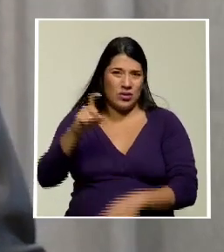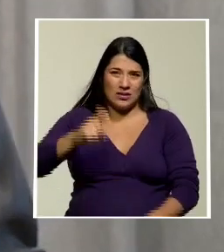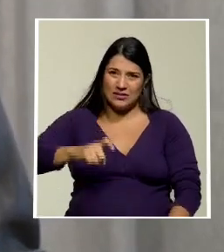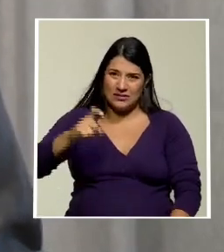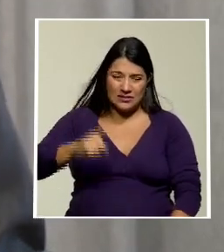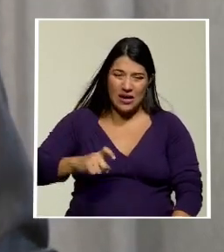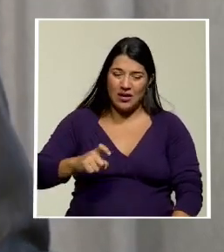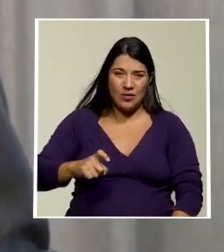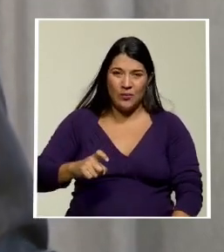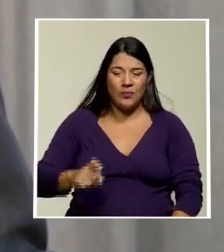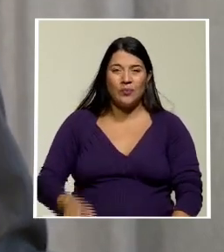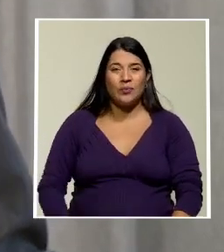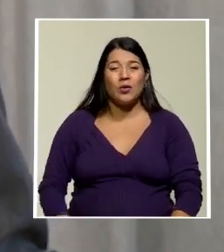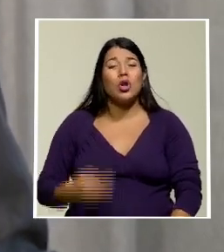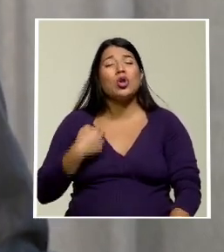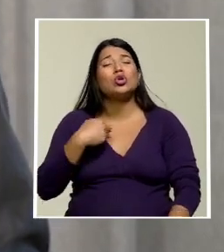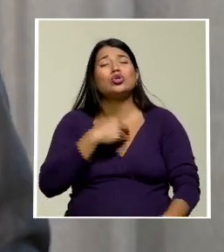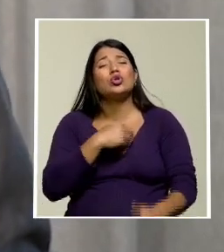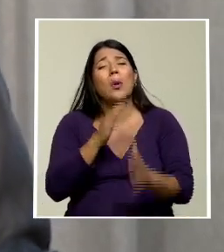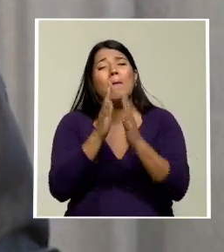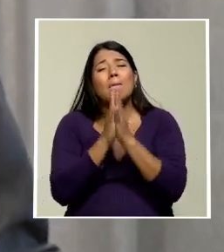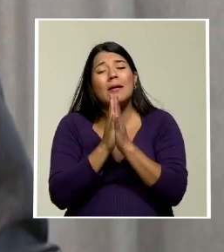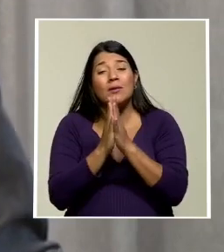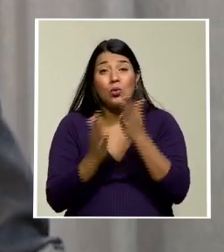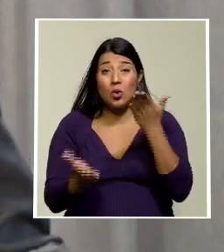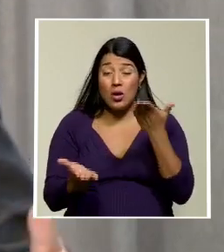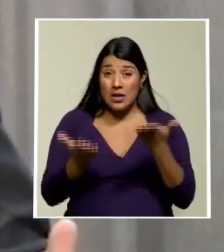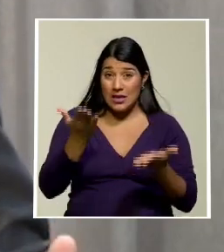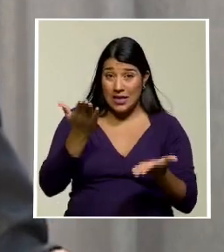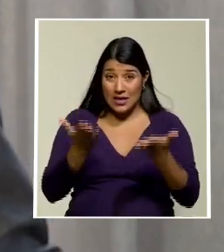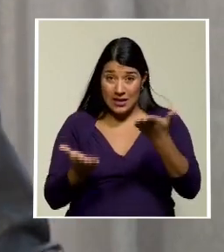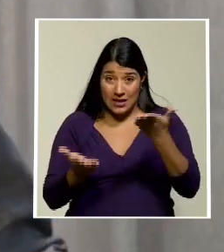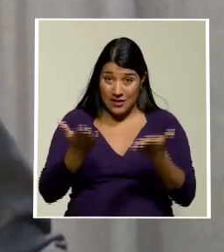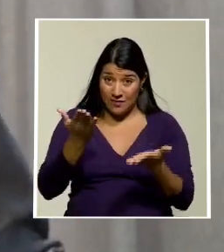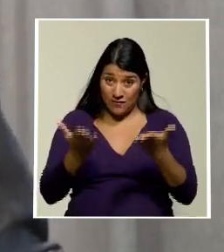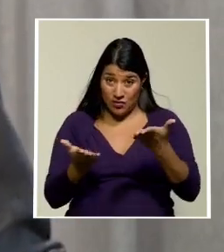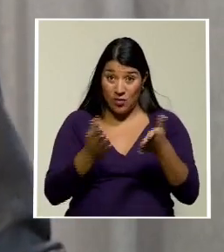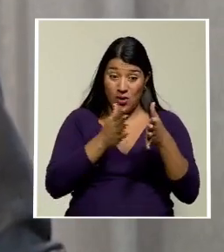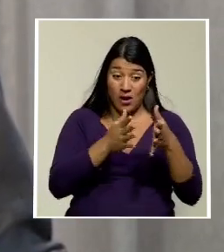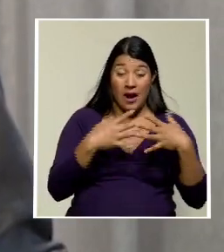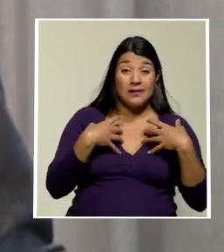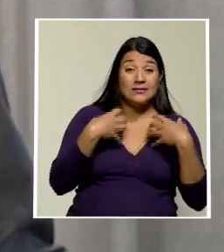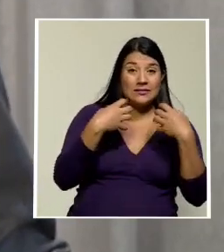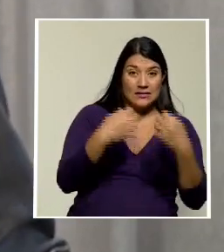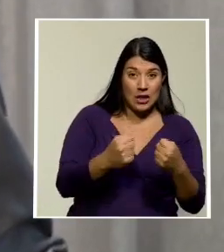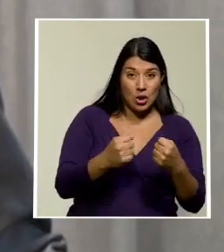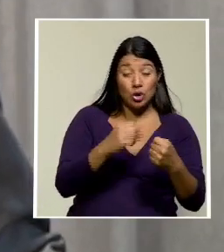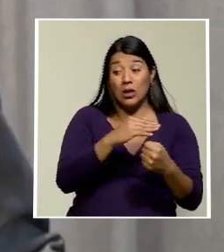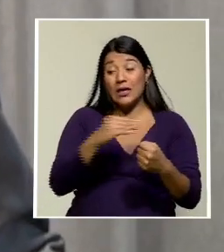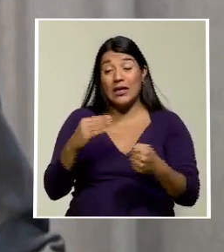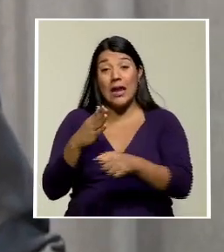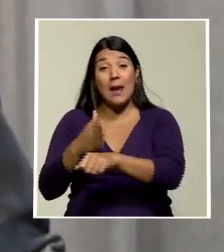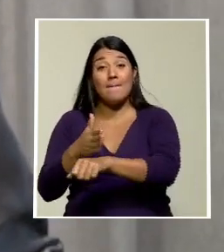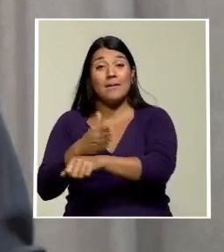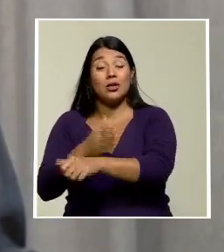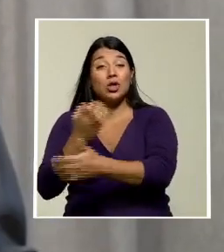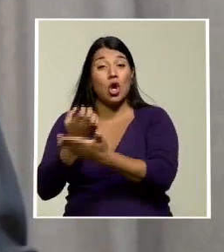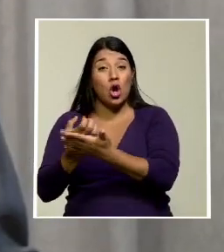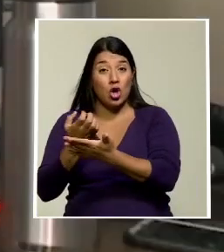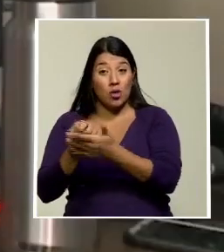Abogamos por un balance, un equilibrio entre la salud y la recuperación